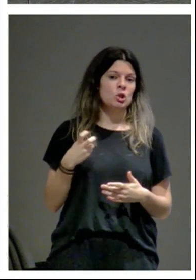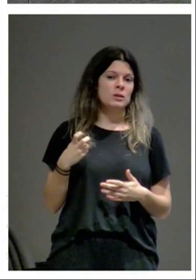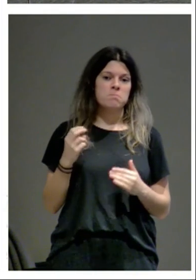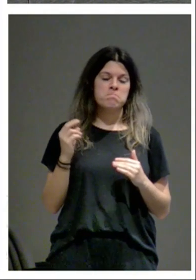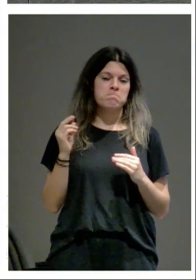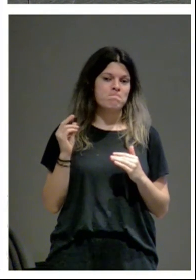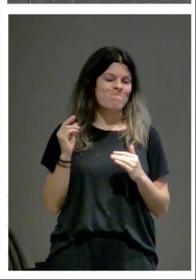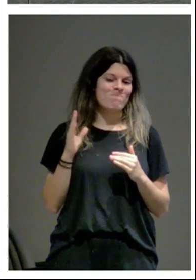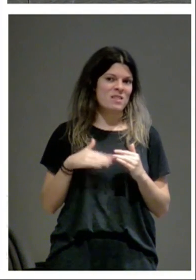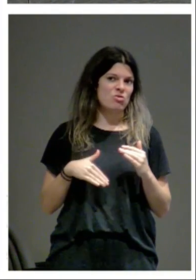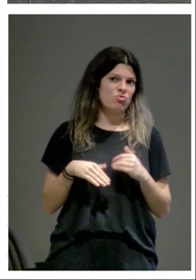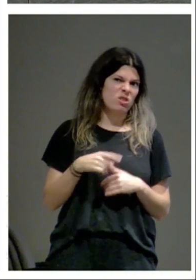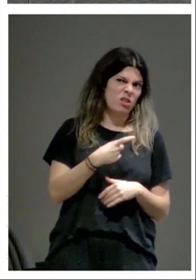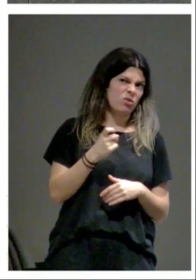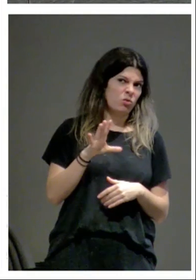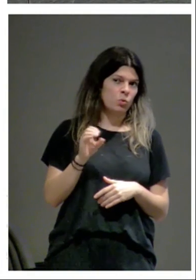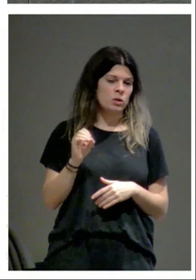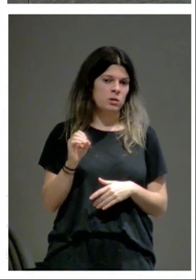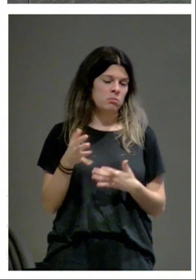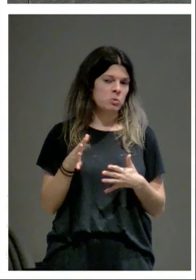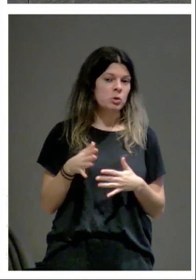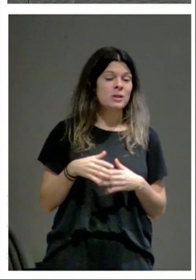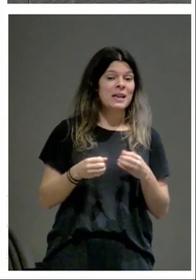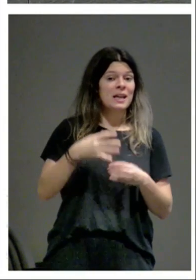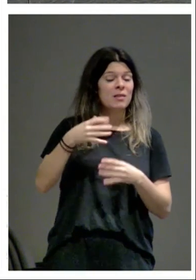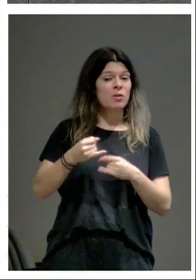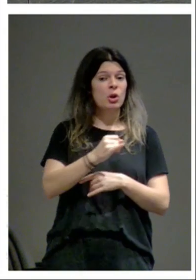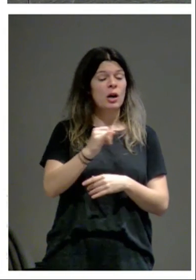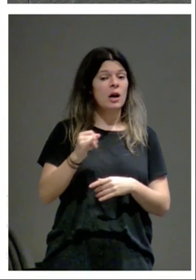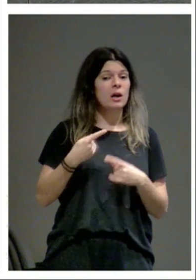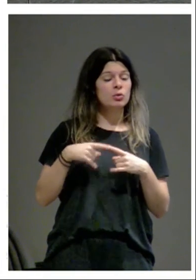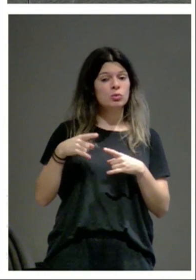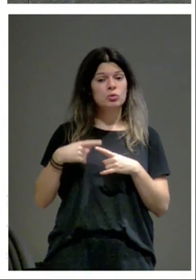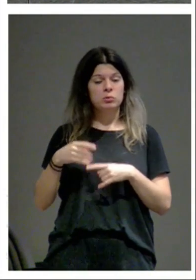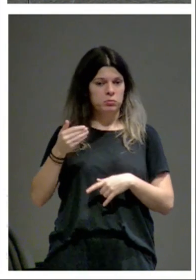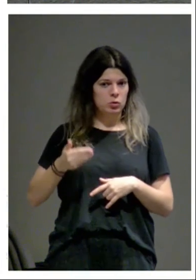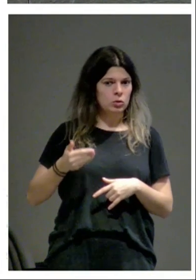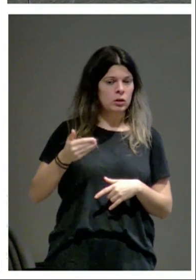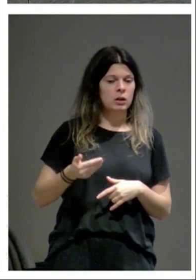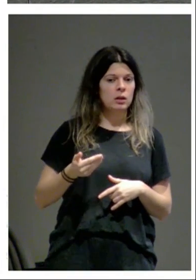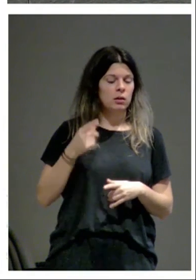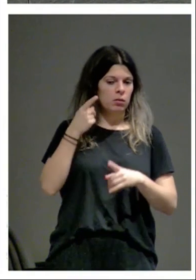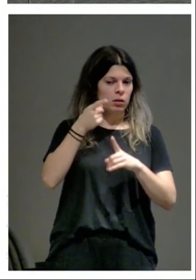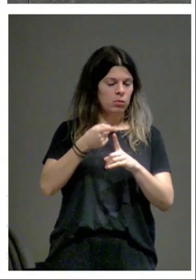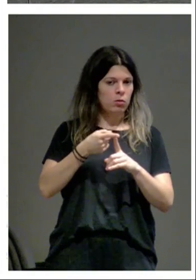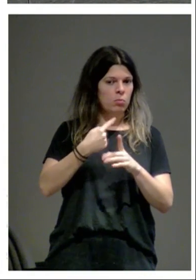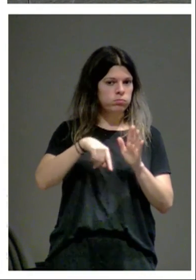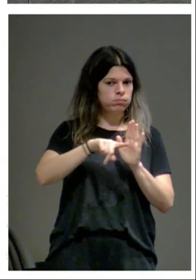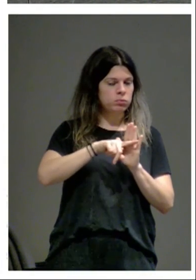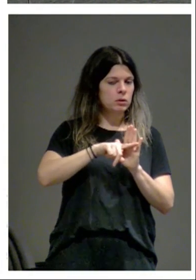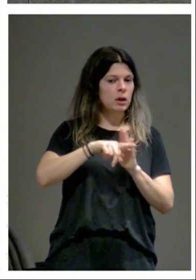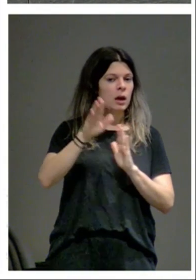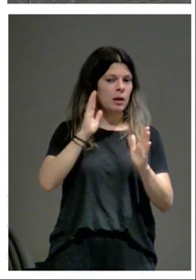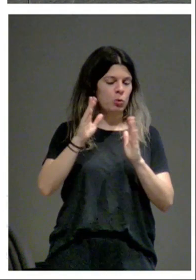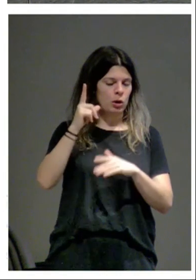en torno a 150 los edificios que tienen elementos significativos como para escribirlos a época románica